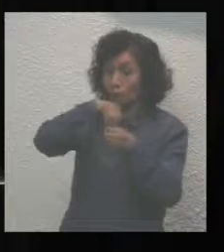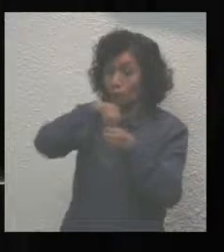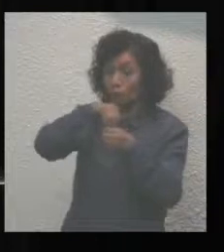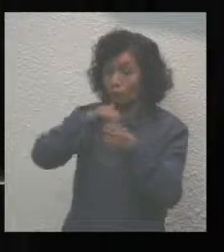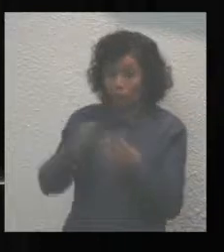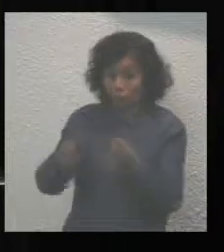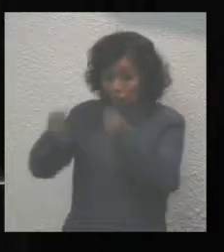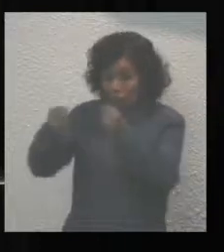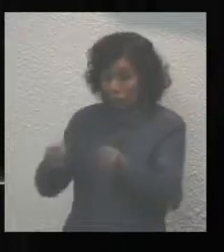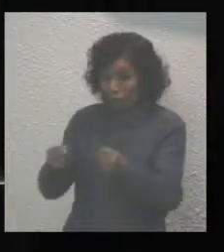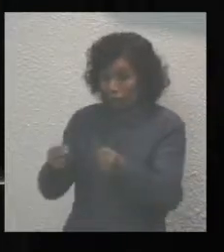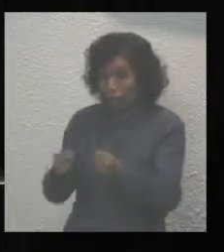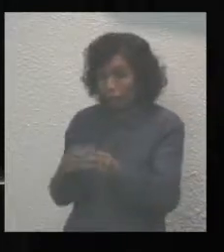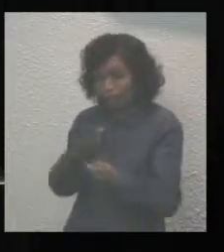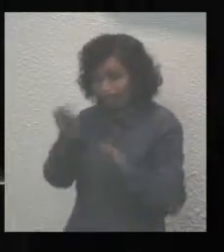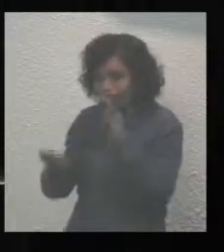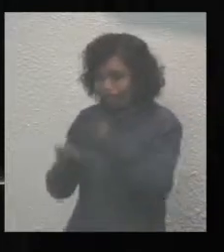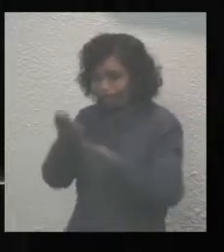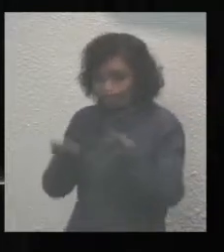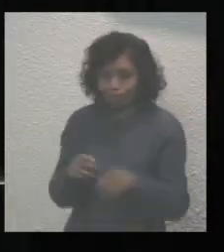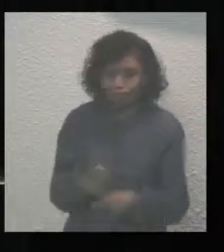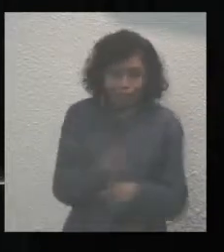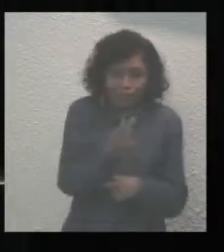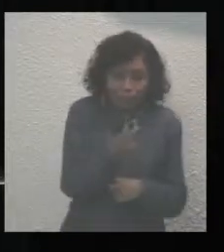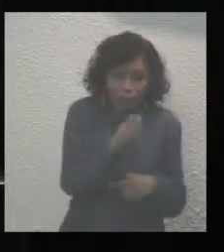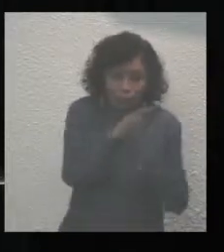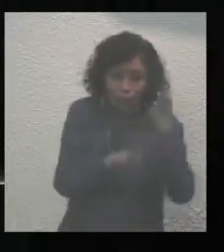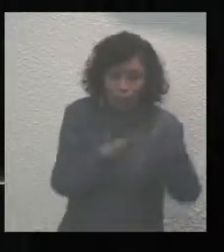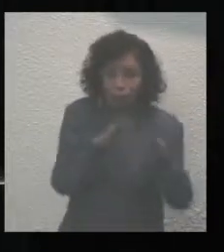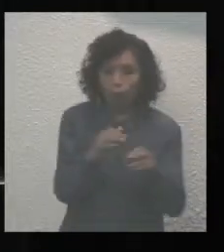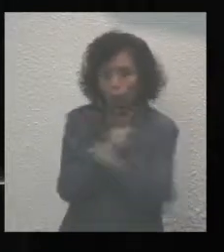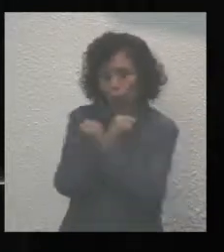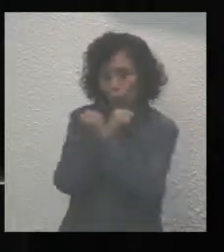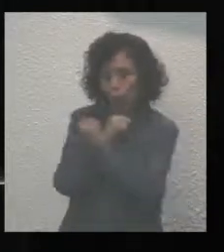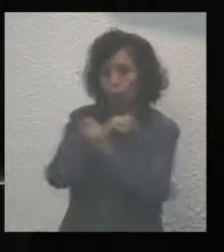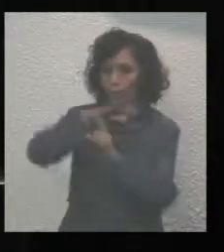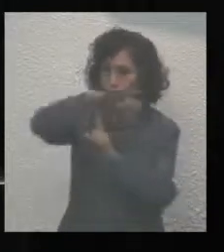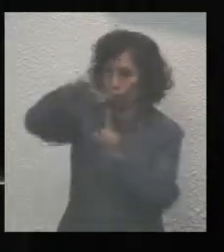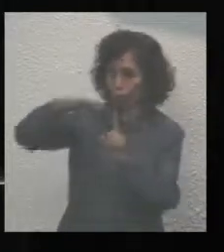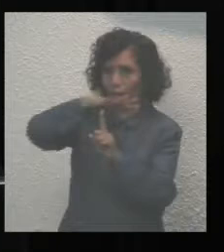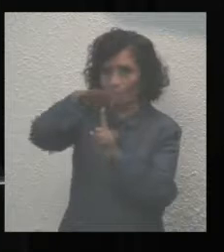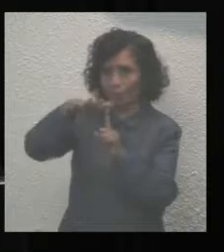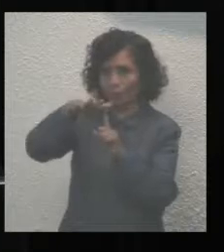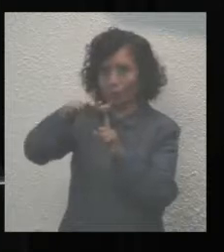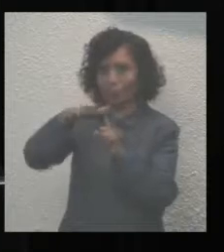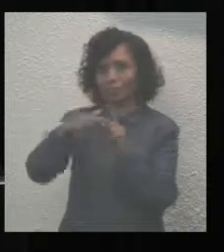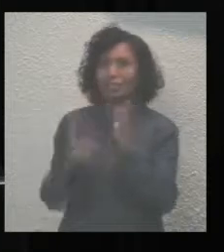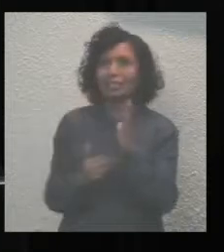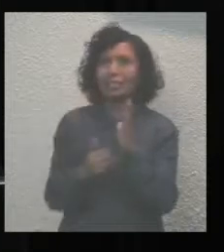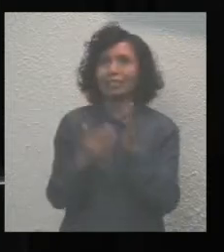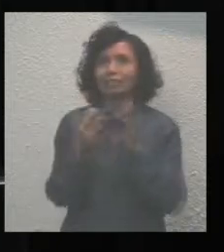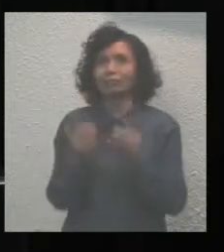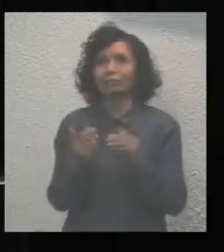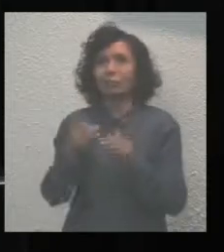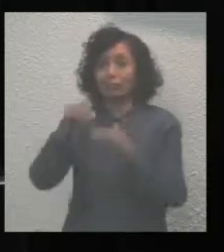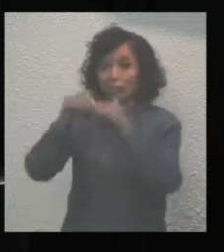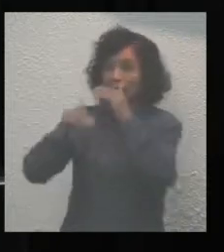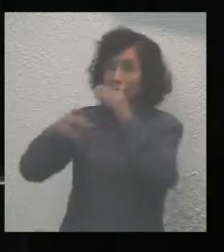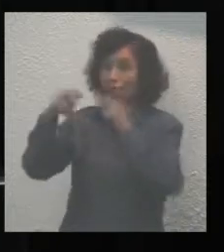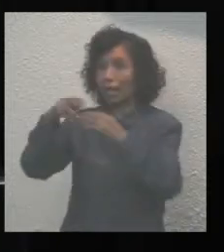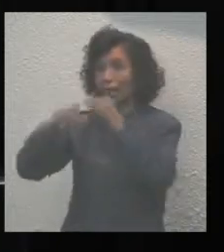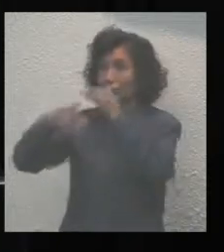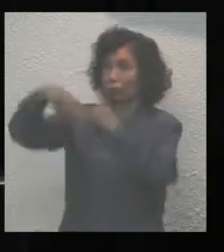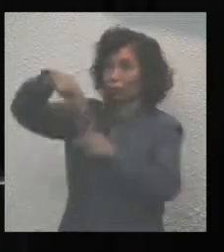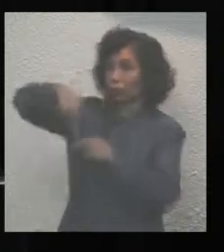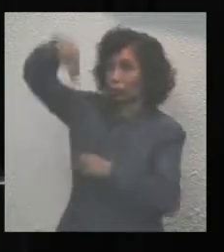pública, la diversificación económica, la protección del medio ambiente y la disminución de la brecha de desigualdad